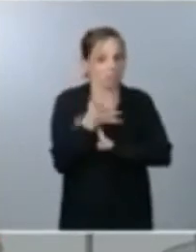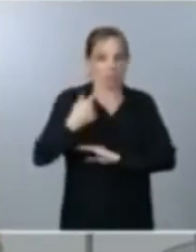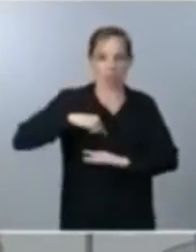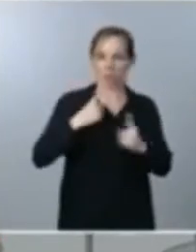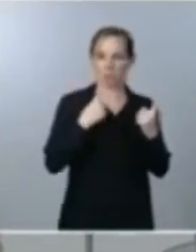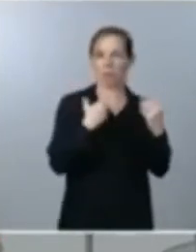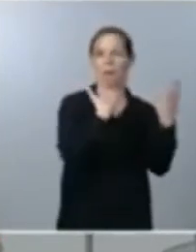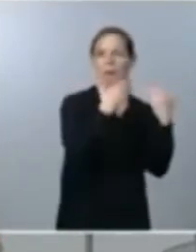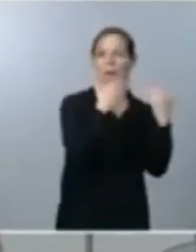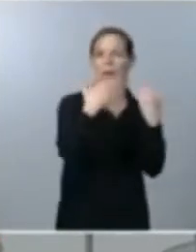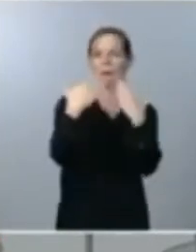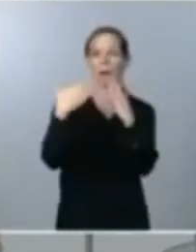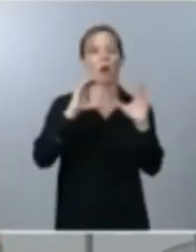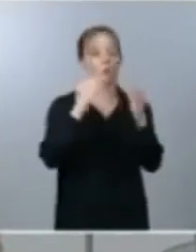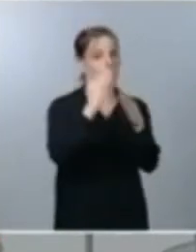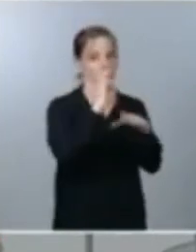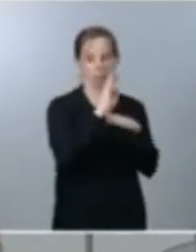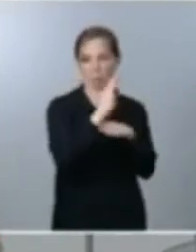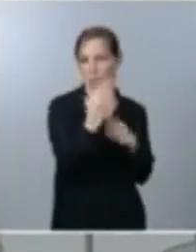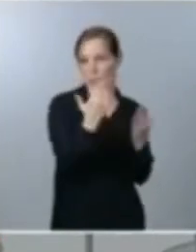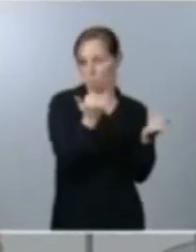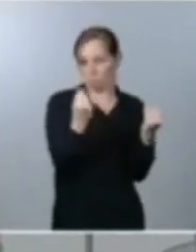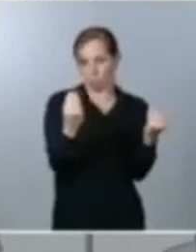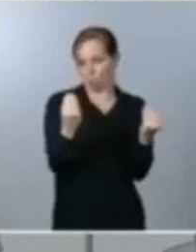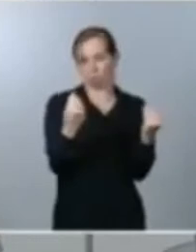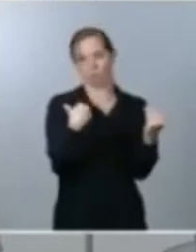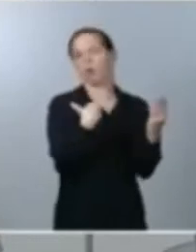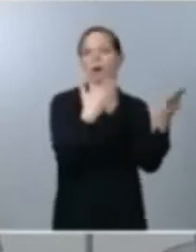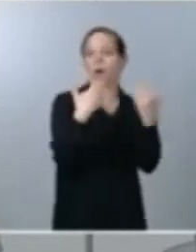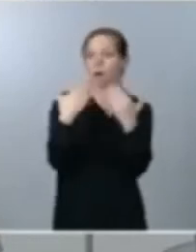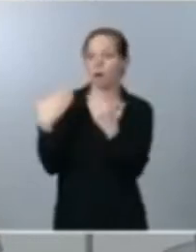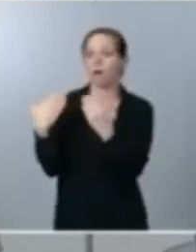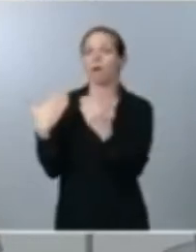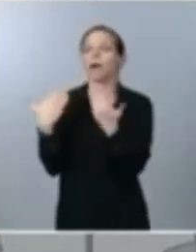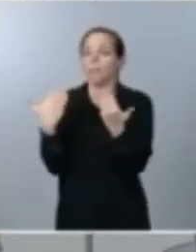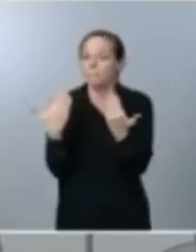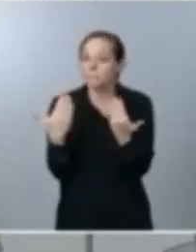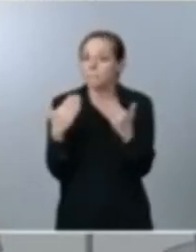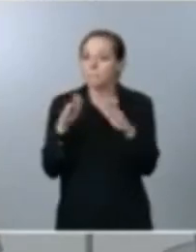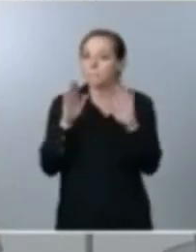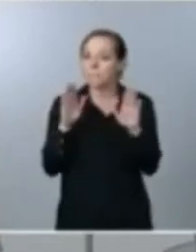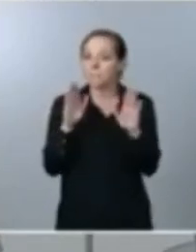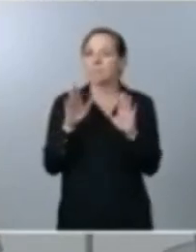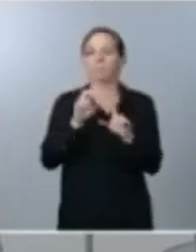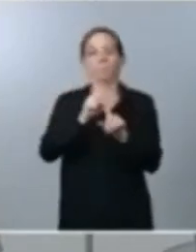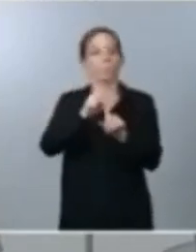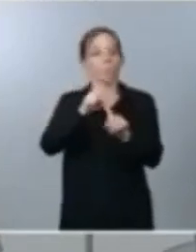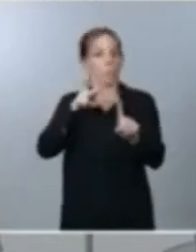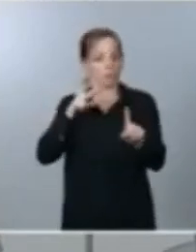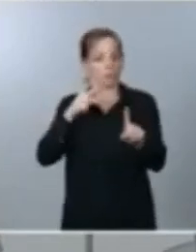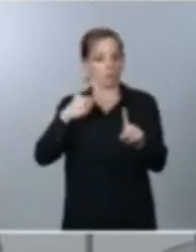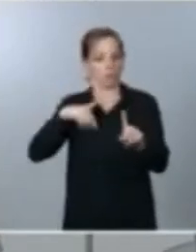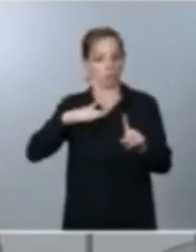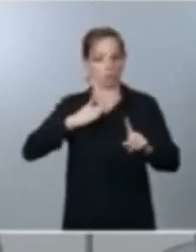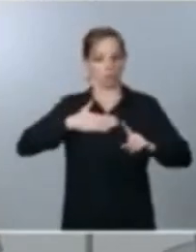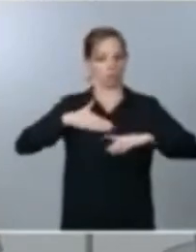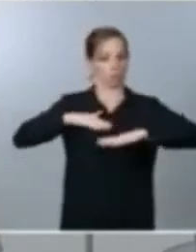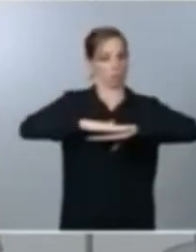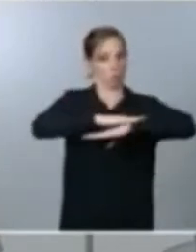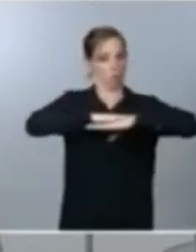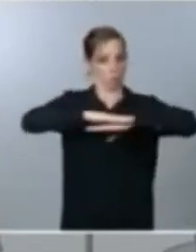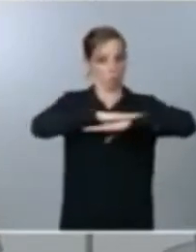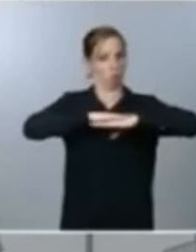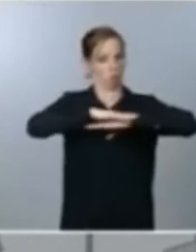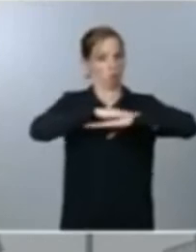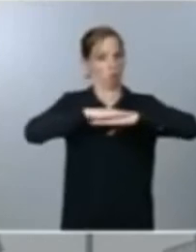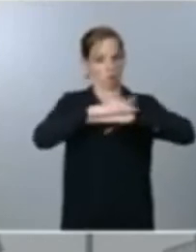pero este es el fondo de la cuestión desde el punto de vista de lo que representa el ejecutivo y lo que y lo que importa a los